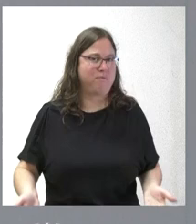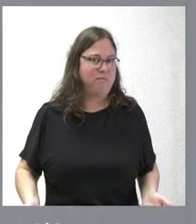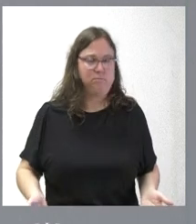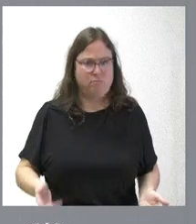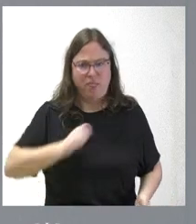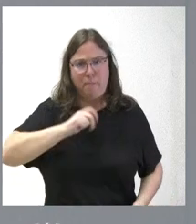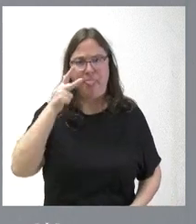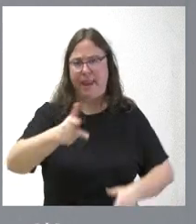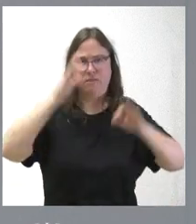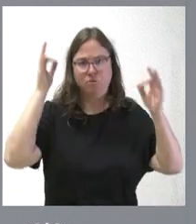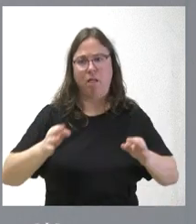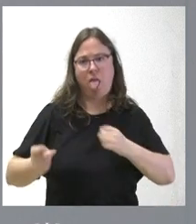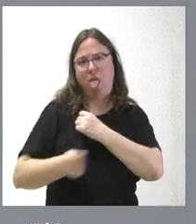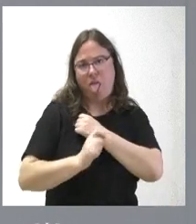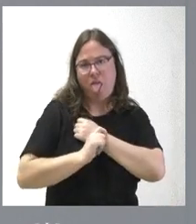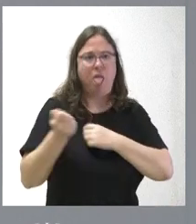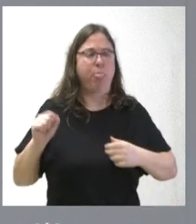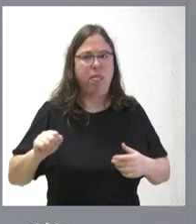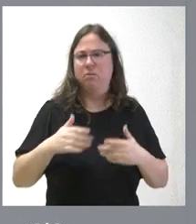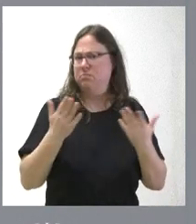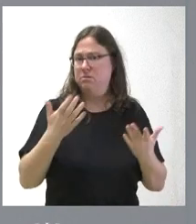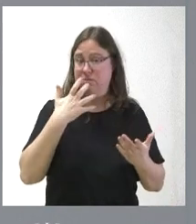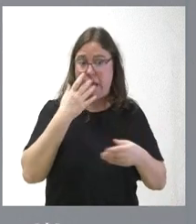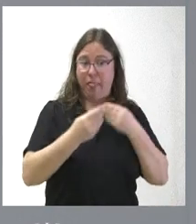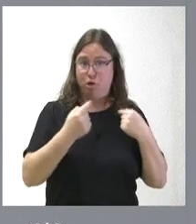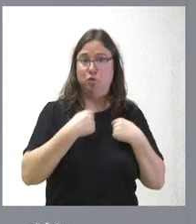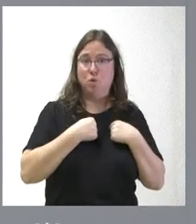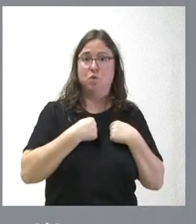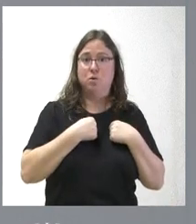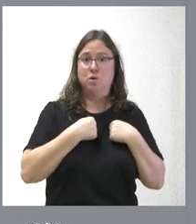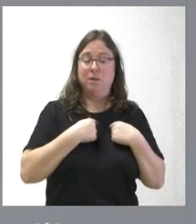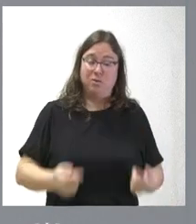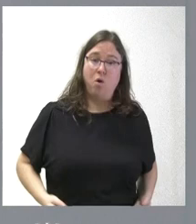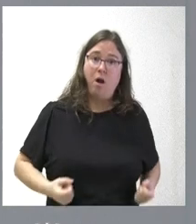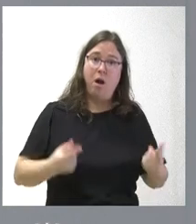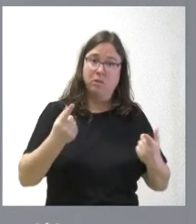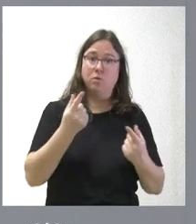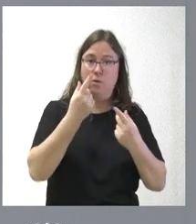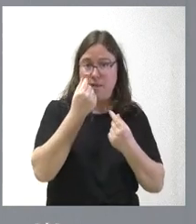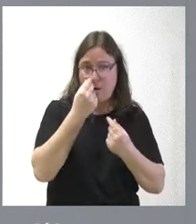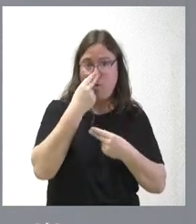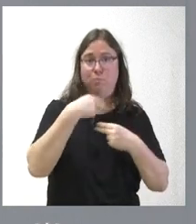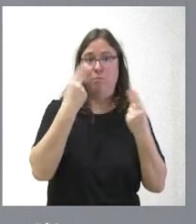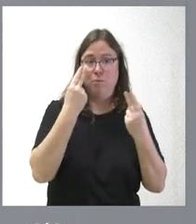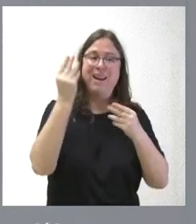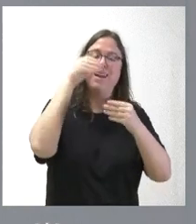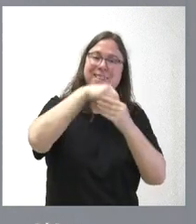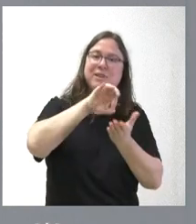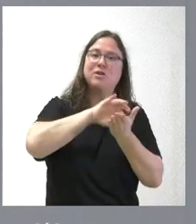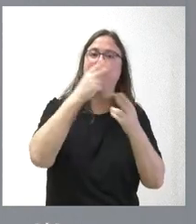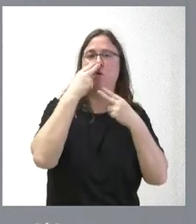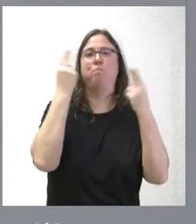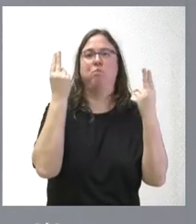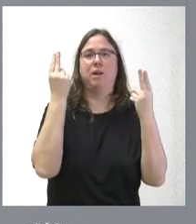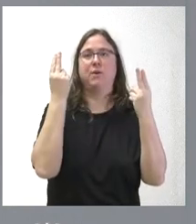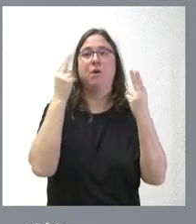corresponder? Porque es que para actuar nosotros y gastar dinero público tiene que ser en un servicio público. Y, por